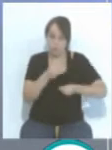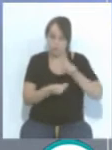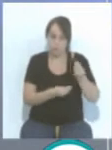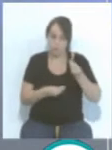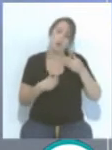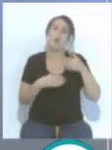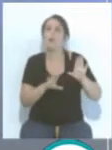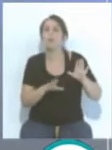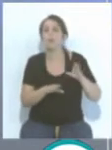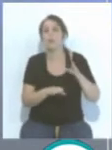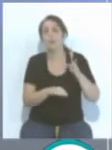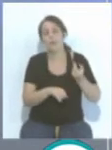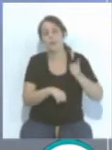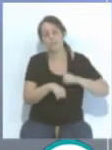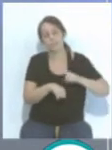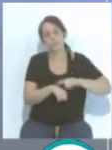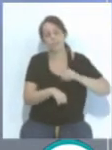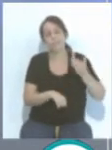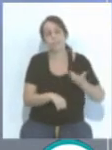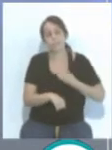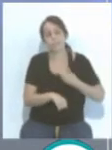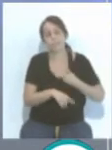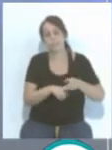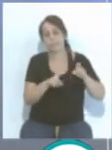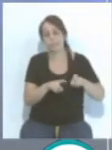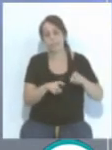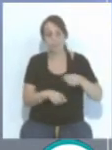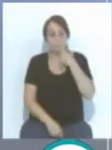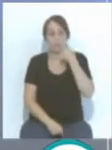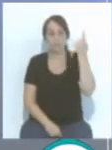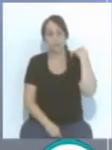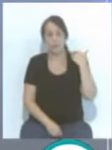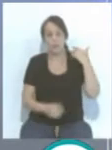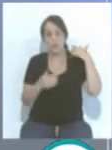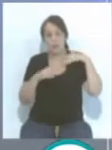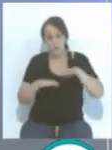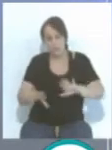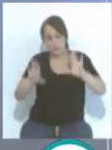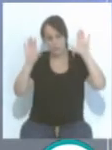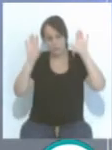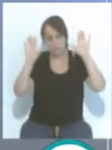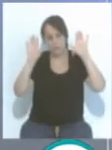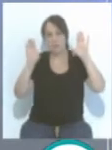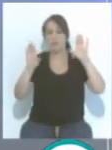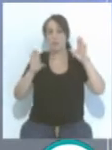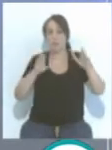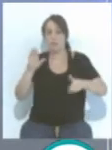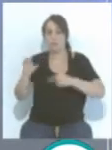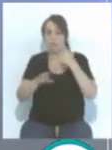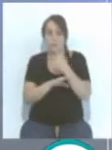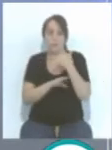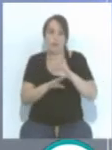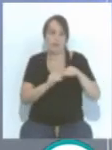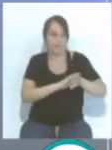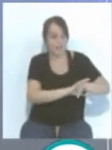tuvo bastante tiempo lesionado, y claro, y la temporada pasada, a pesar de todos los pesares se subió, pero esa